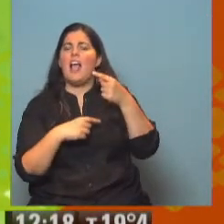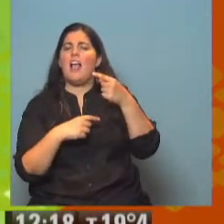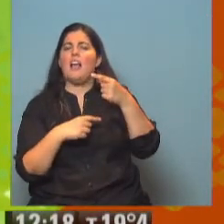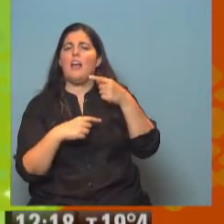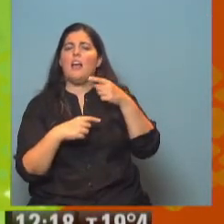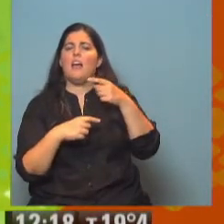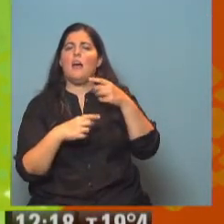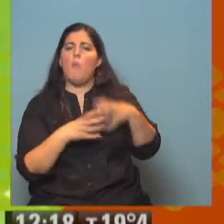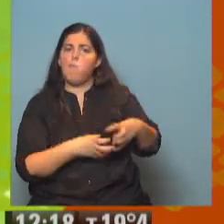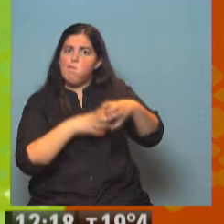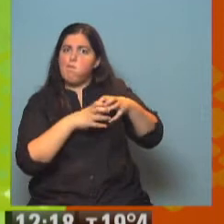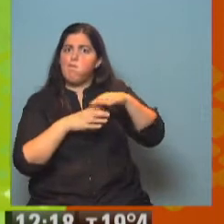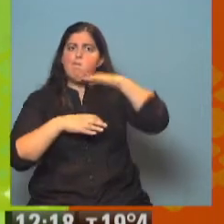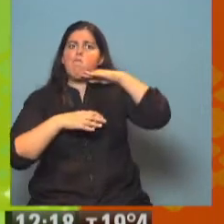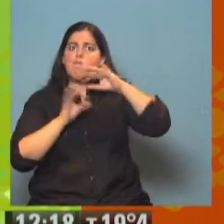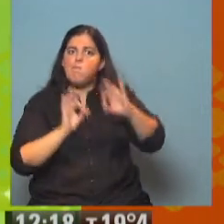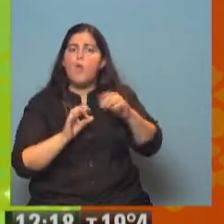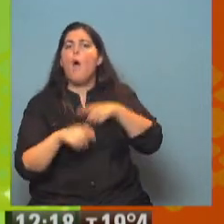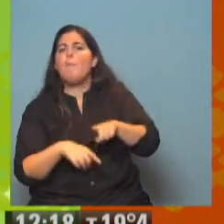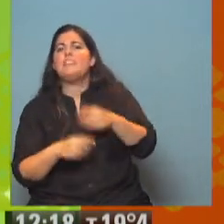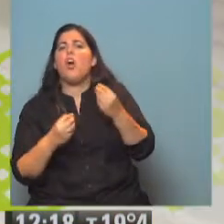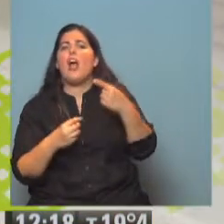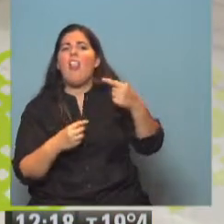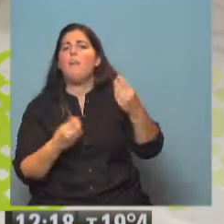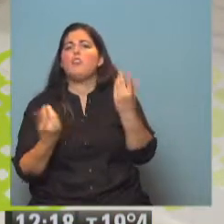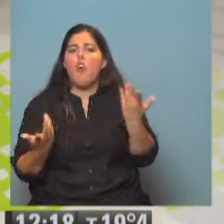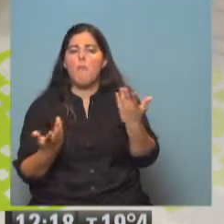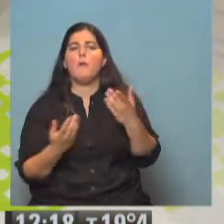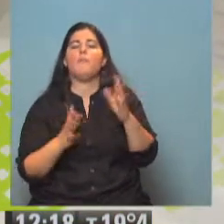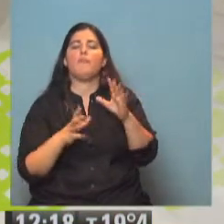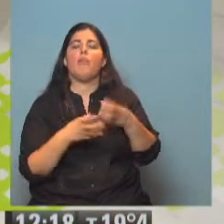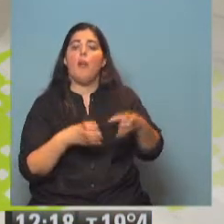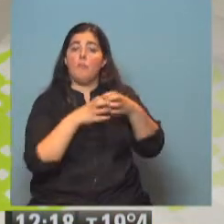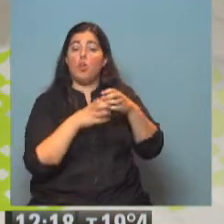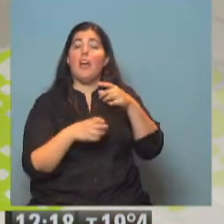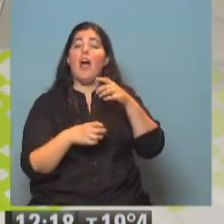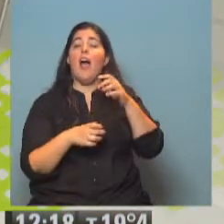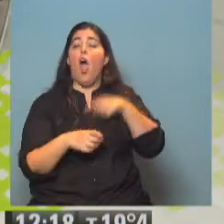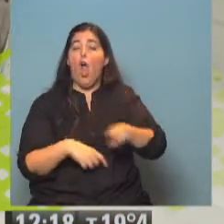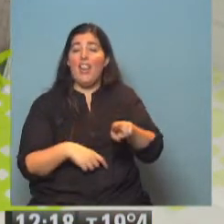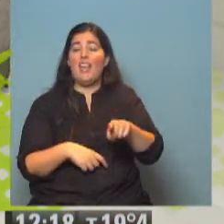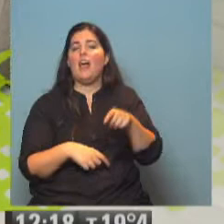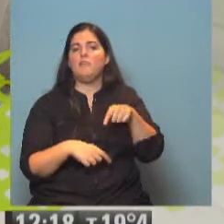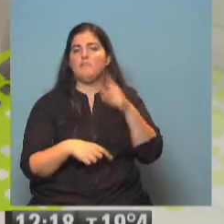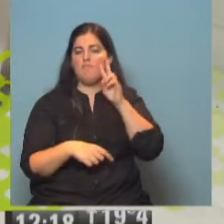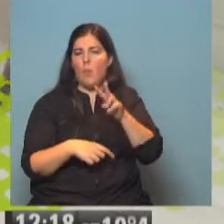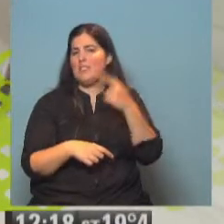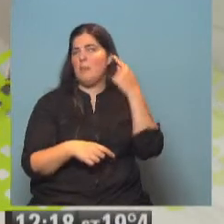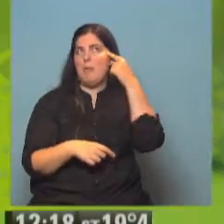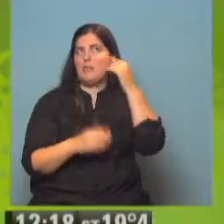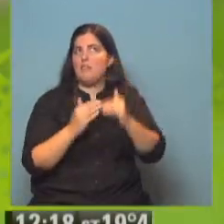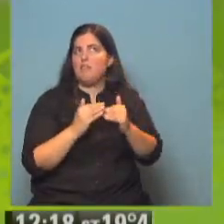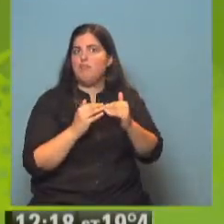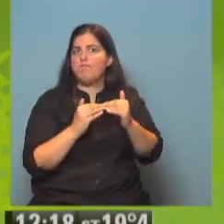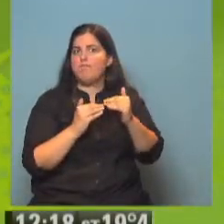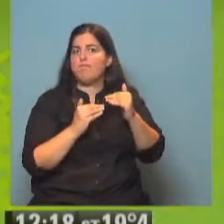se llena, cada vez que hace pis... No, la de la orina hace lo siguiente, tiene esta descarga. Siempre tenemos que pensar que se va a llenar. Cuando tenemos una